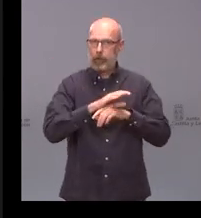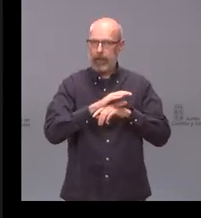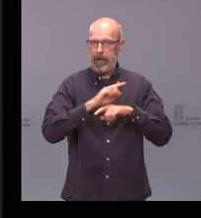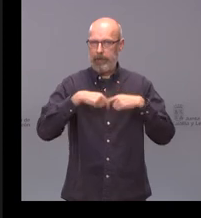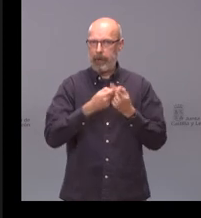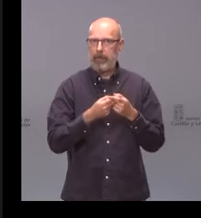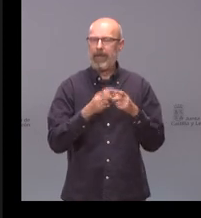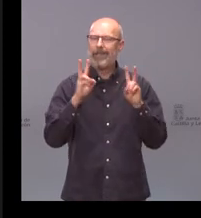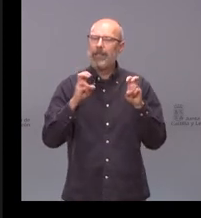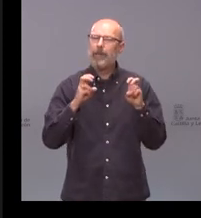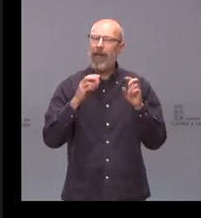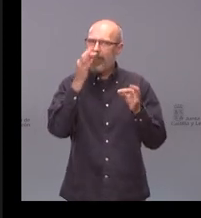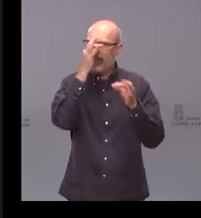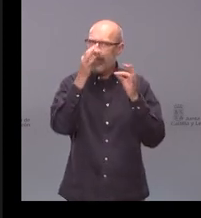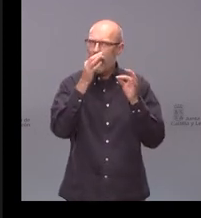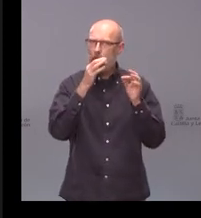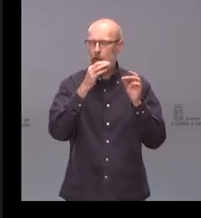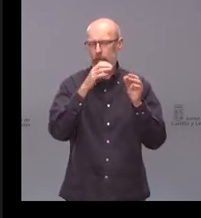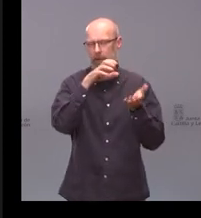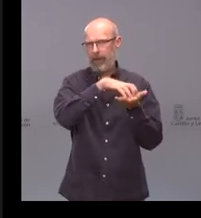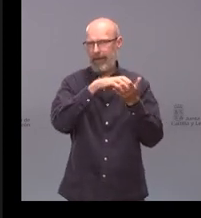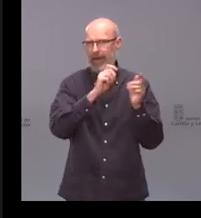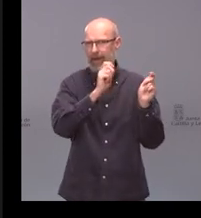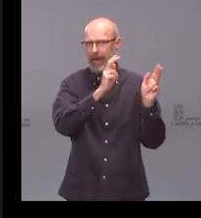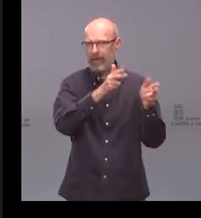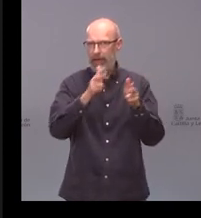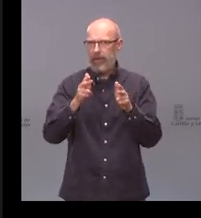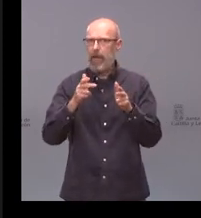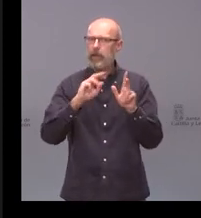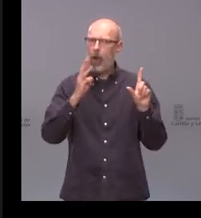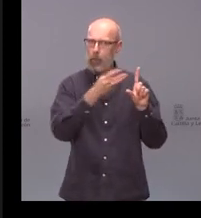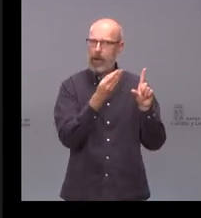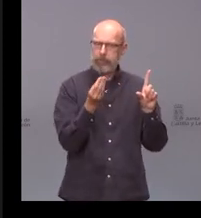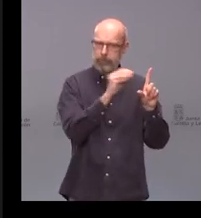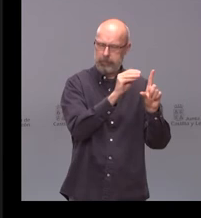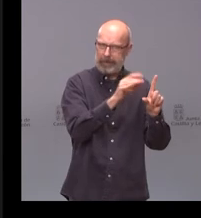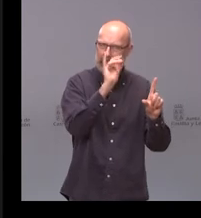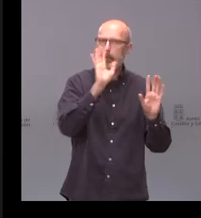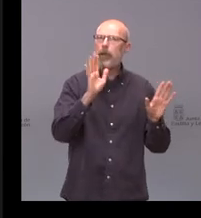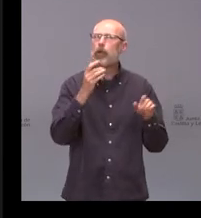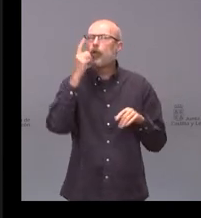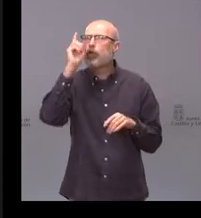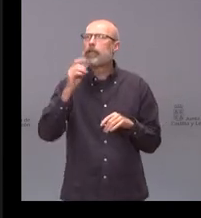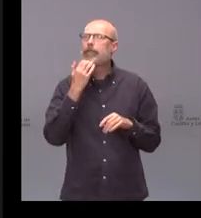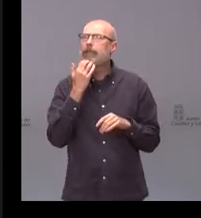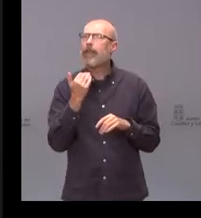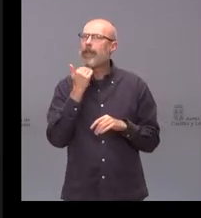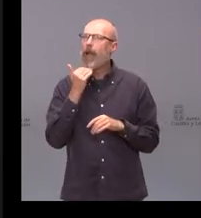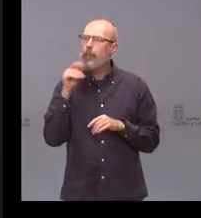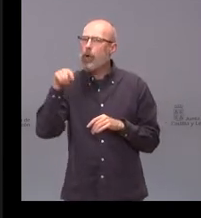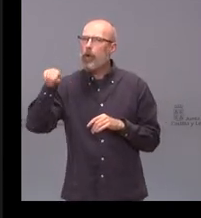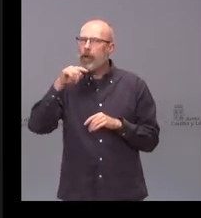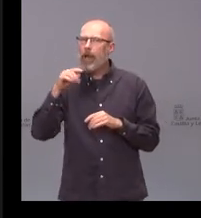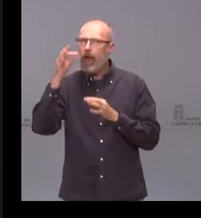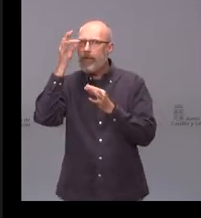desconozco si tenéis pensado darlos en la web pero no sé si Zamora tiene datos de lo que